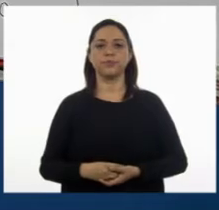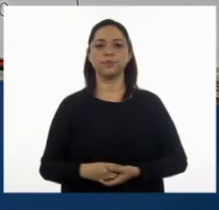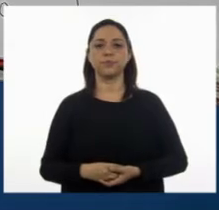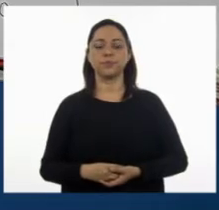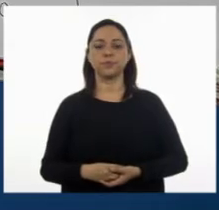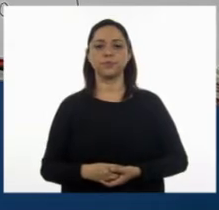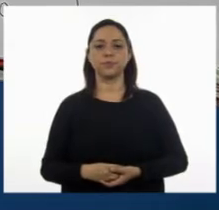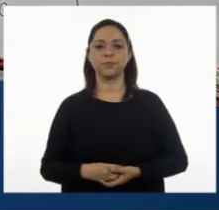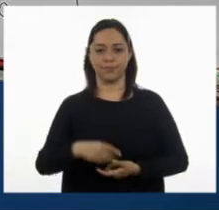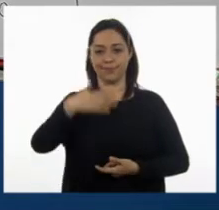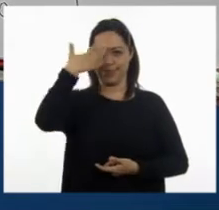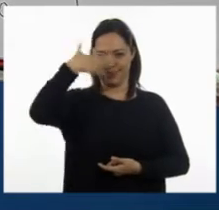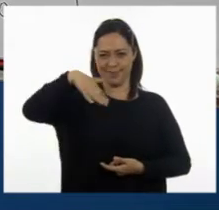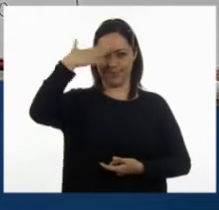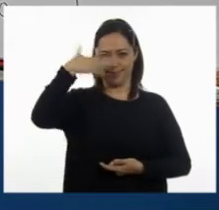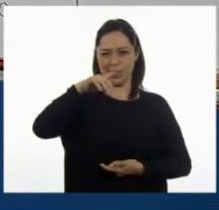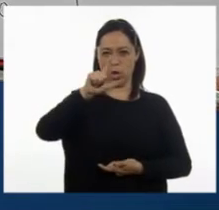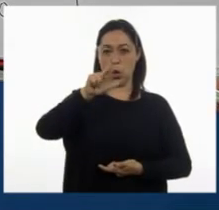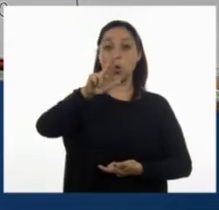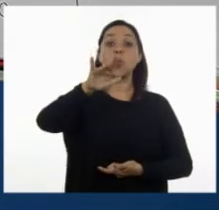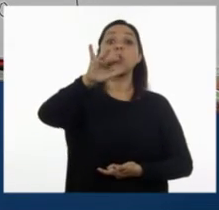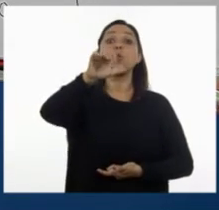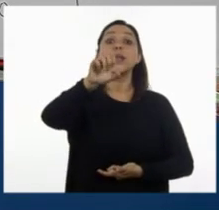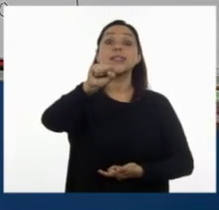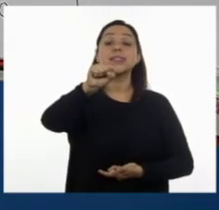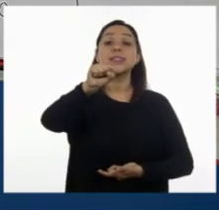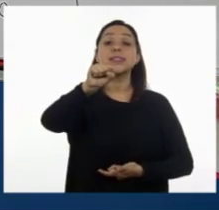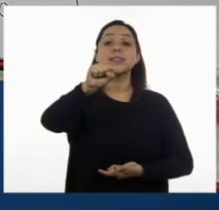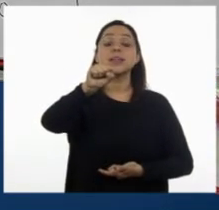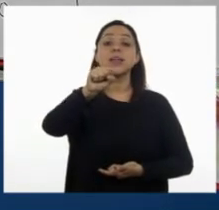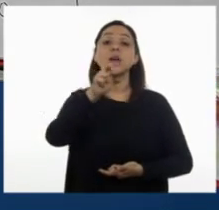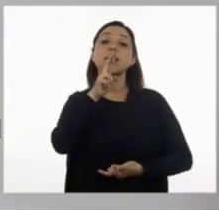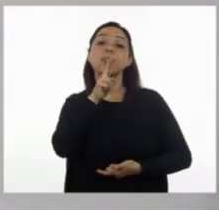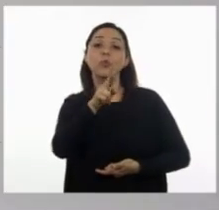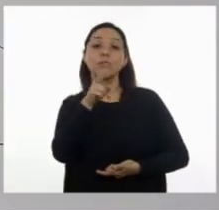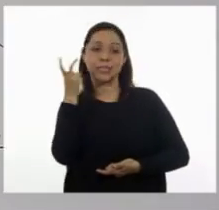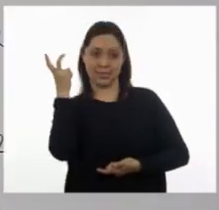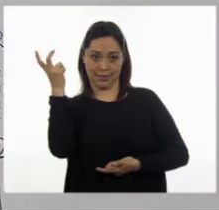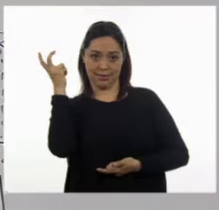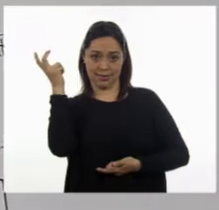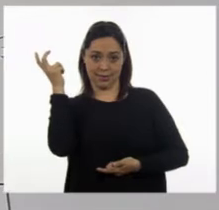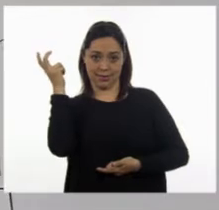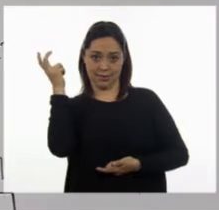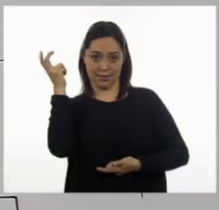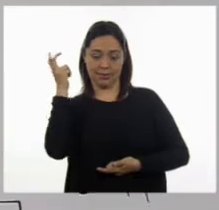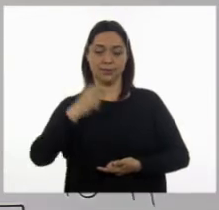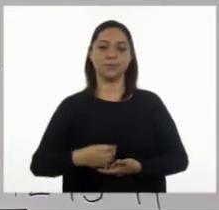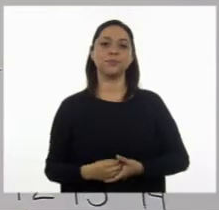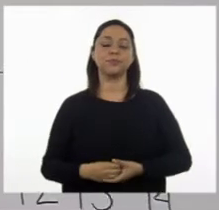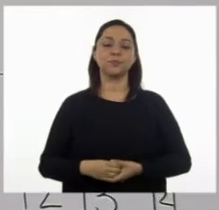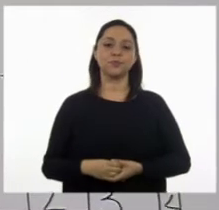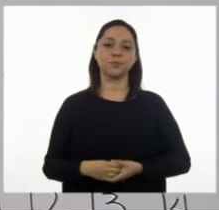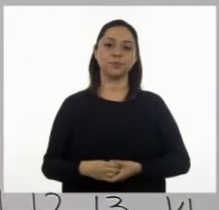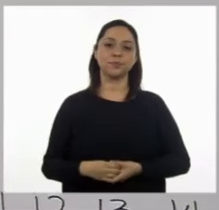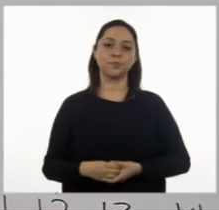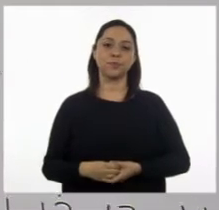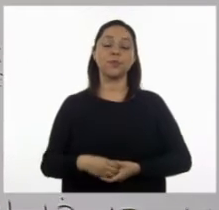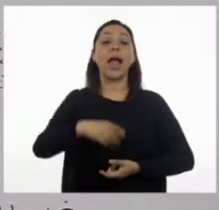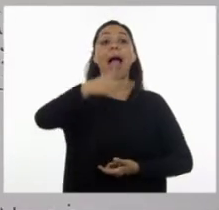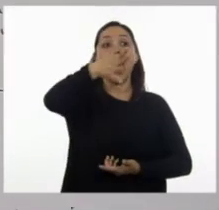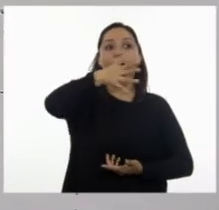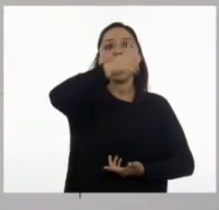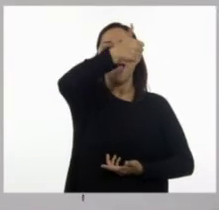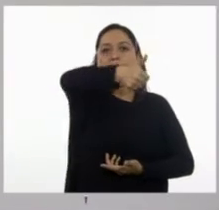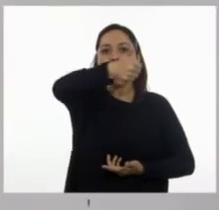Que ya sabemos que sería aquí. Exacto. Si se dan cuenta, entonces, cada uno